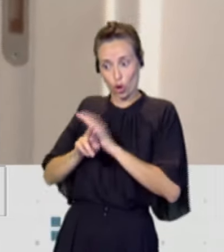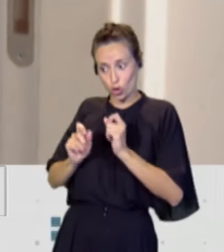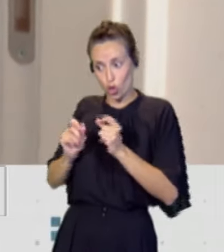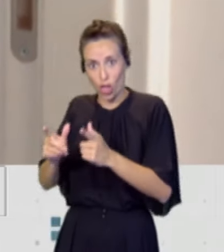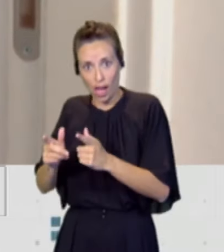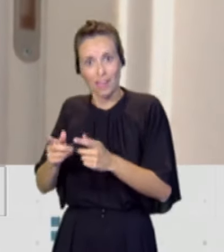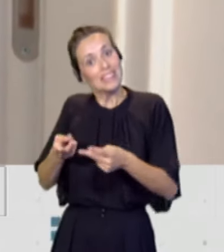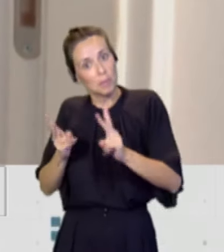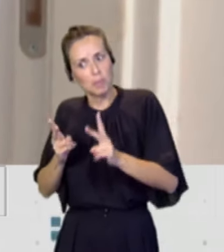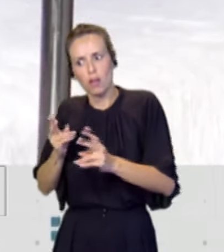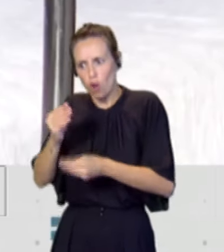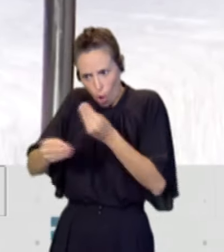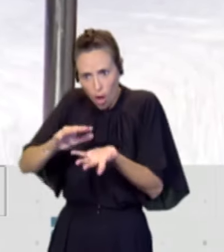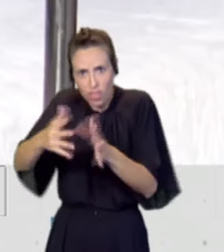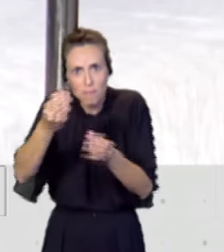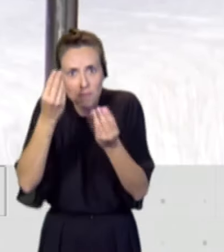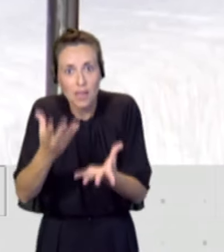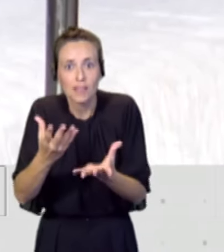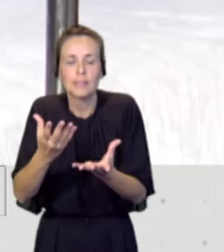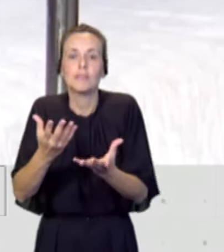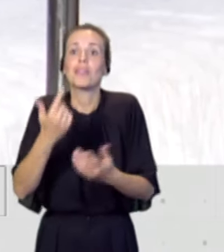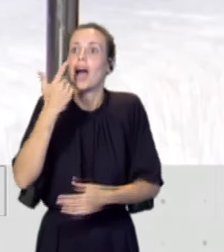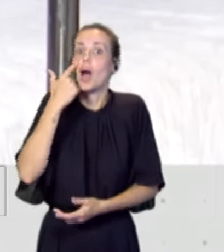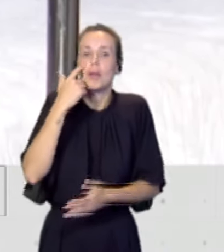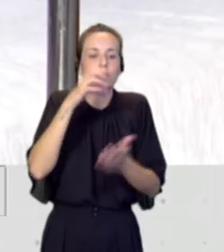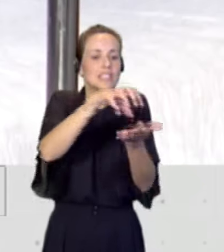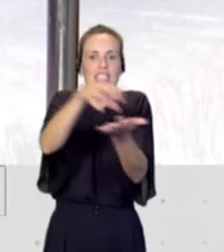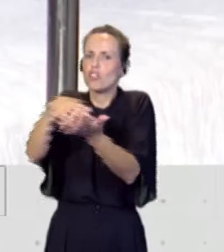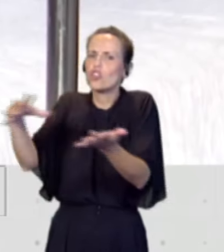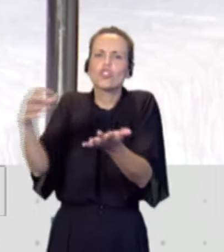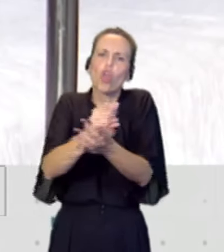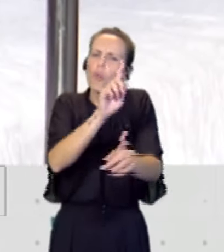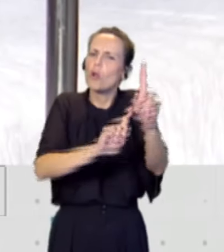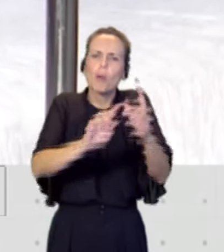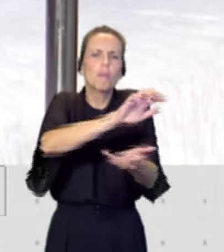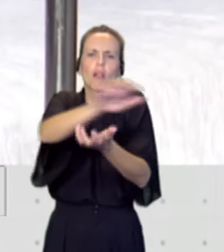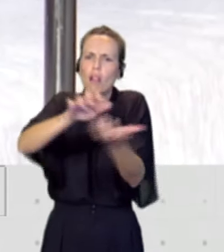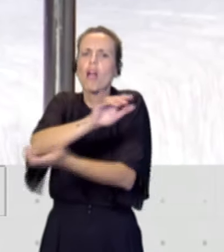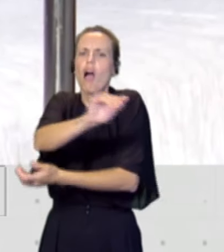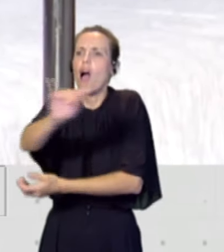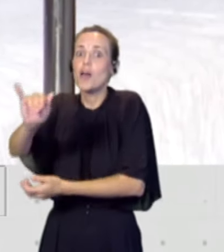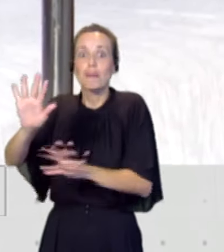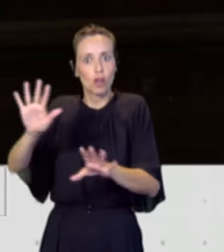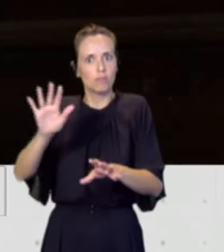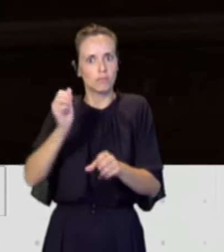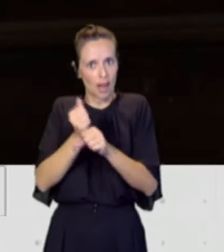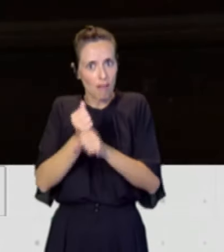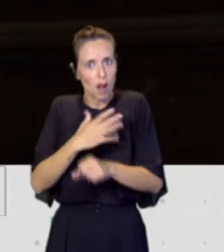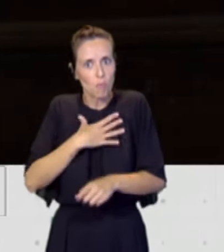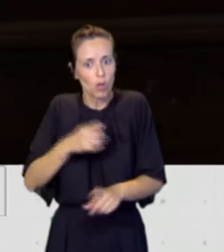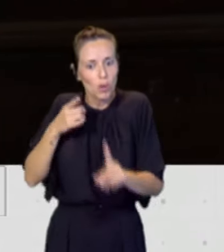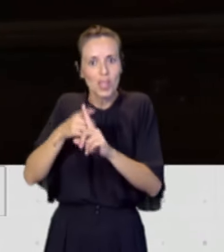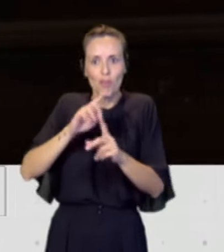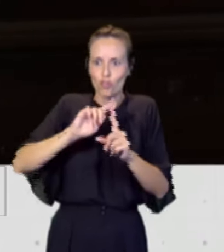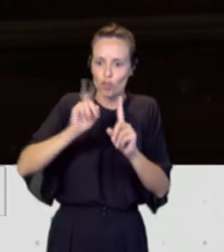Dificultades en todos los recursos van a haber y conflictos, pero eso se trabaja y se resuelve. El problema es cuando no se resuelve, cuando se tapan agujeros